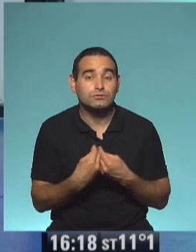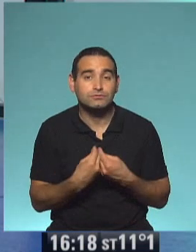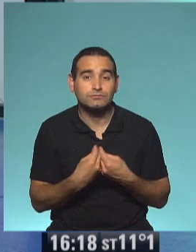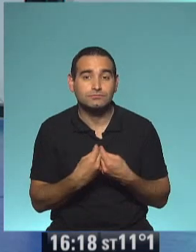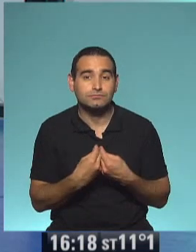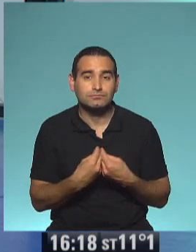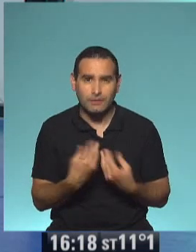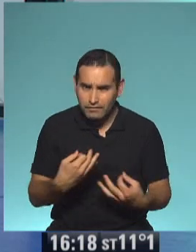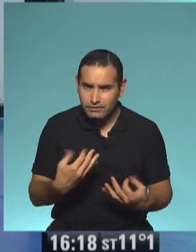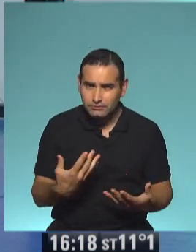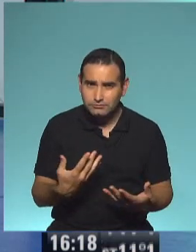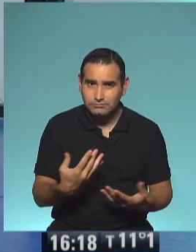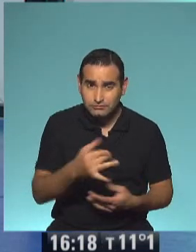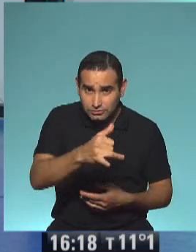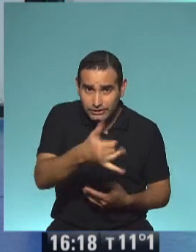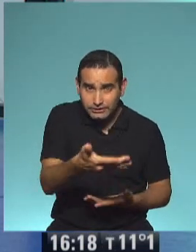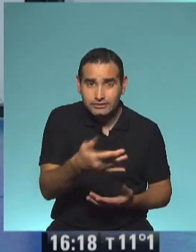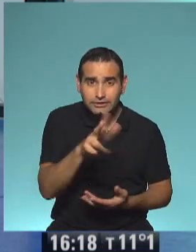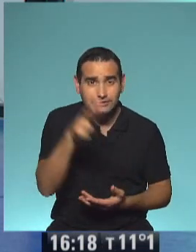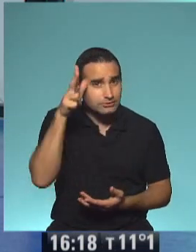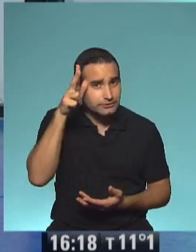¿Está bien, no? da? Sí, sí. Sí, exactamente.